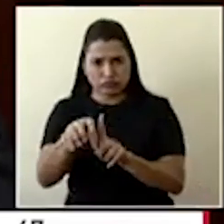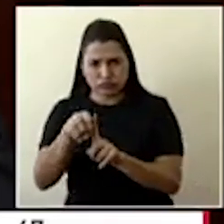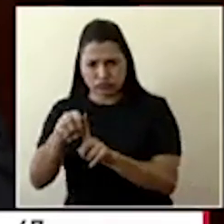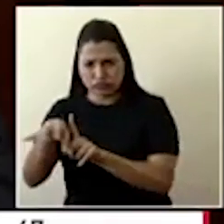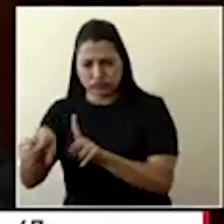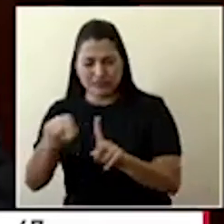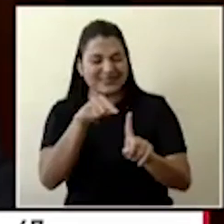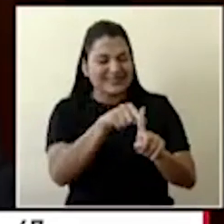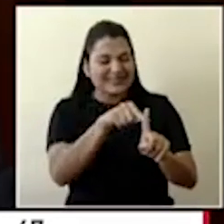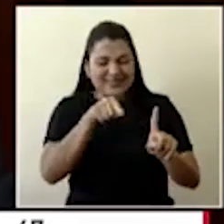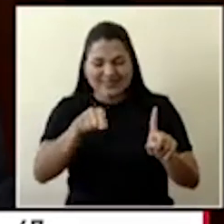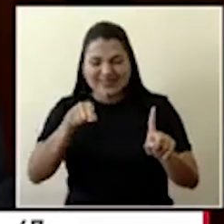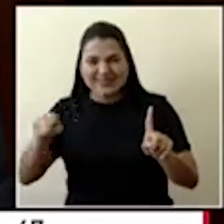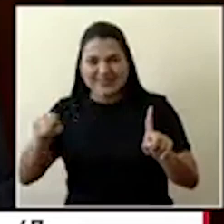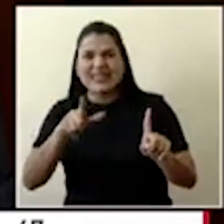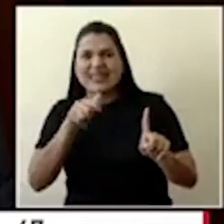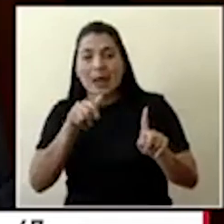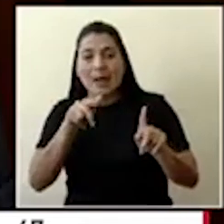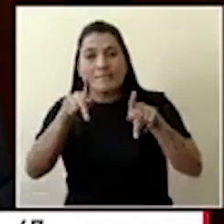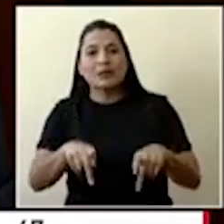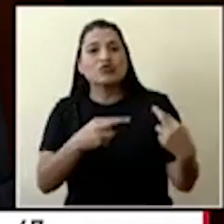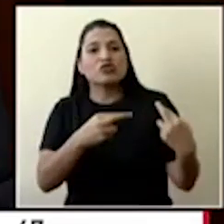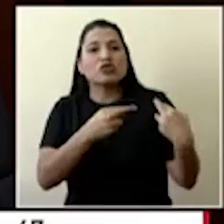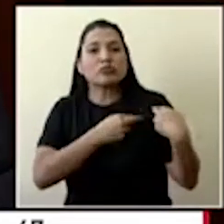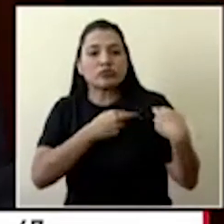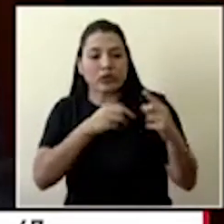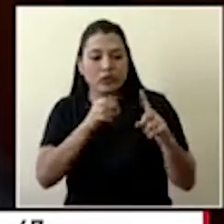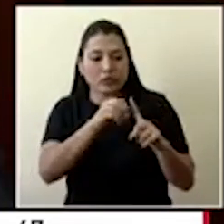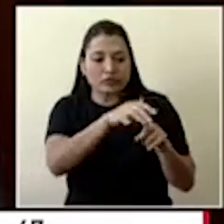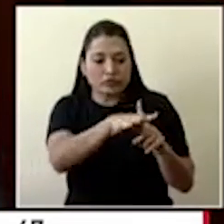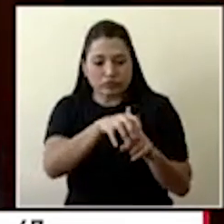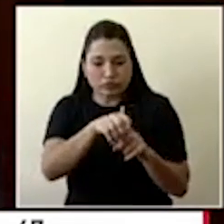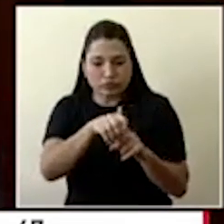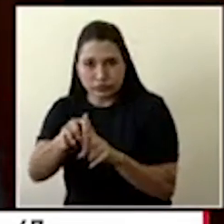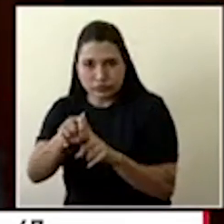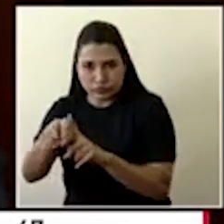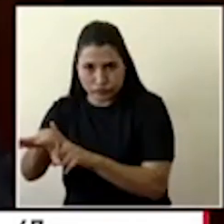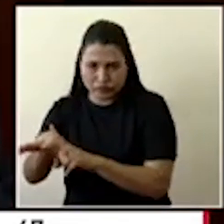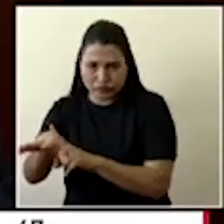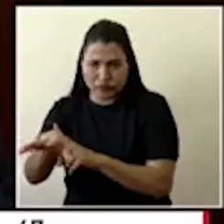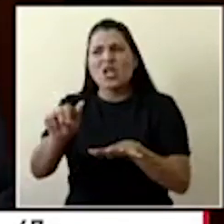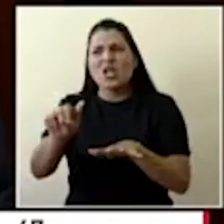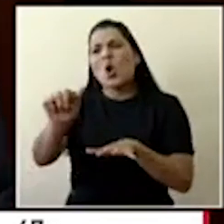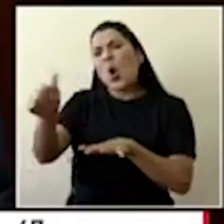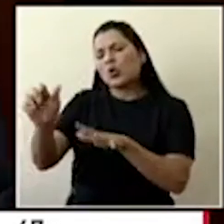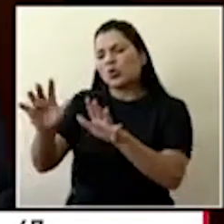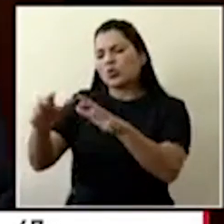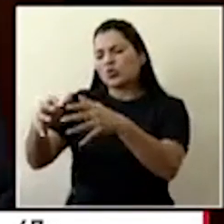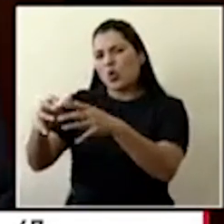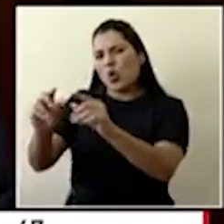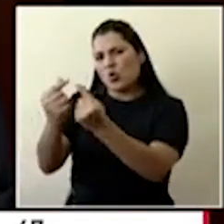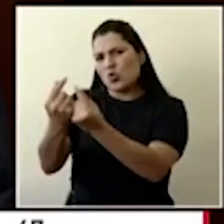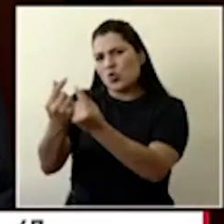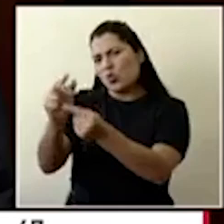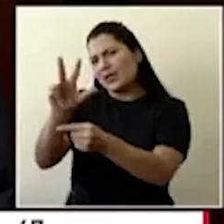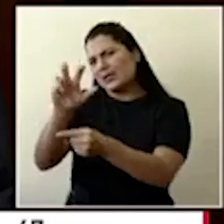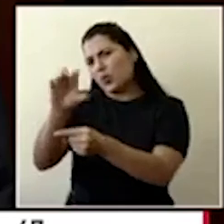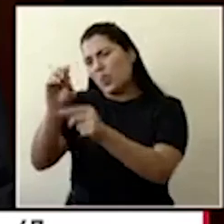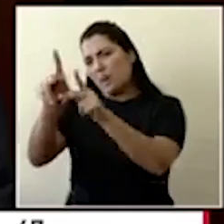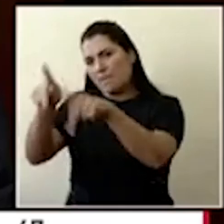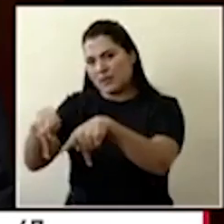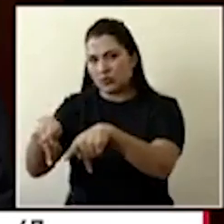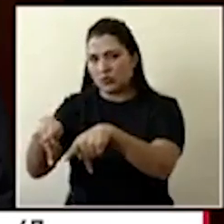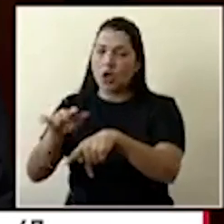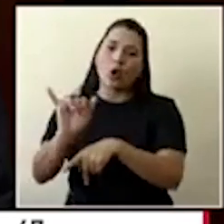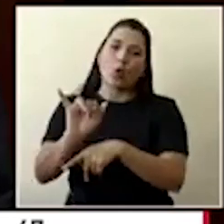clústeres, son grupos, aglomeraciones de personas y los demás ya son grupos de menores, de menor cuantía, por ejemplo, parejas